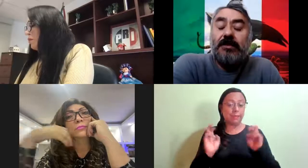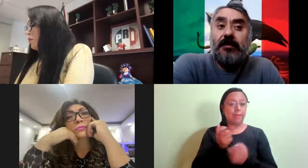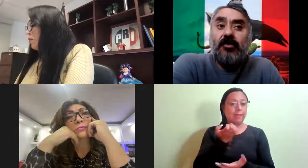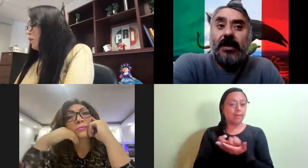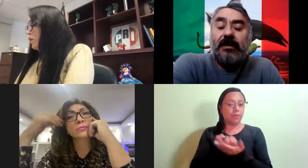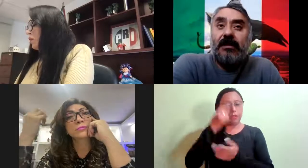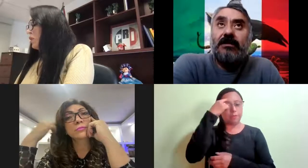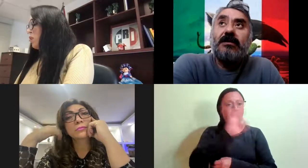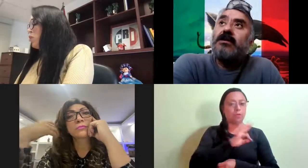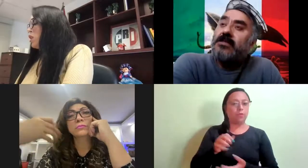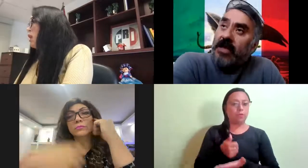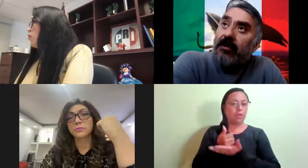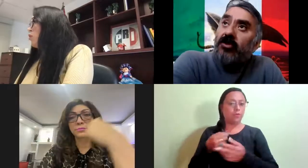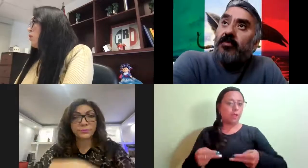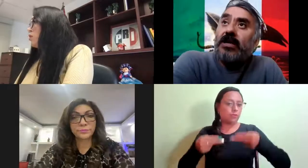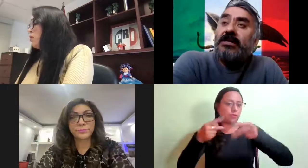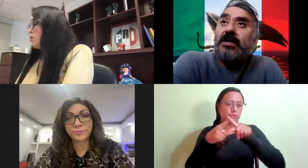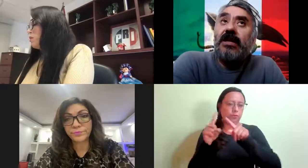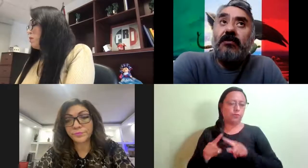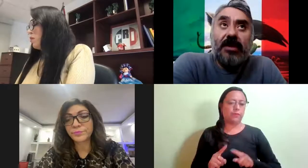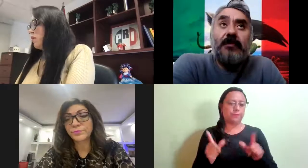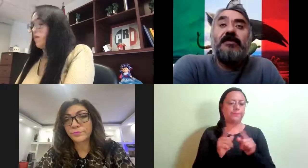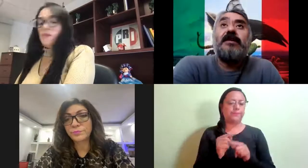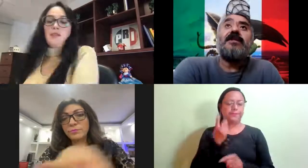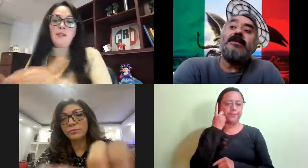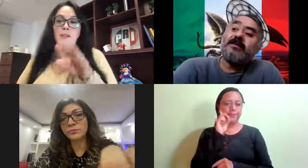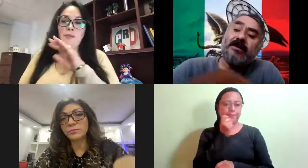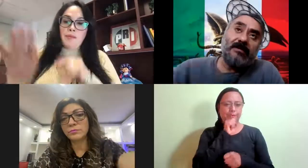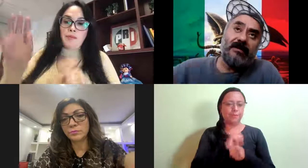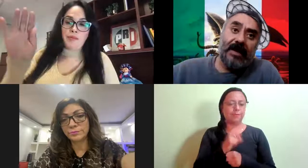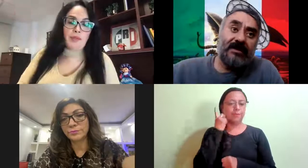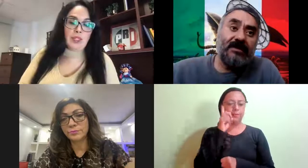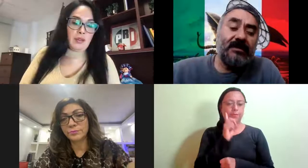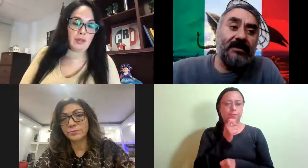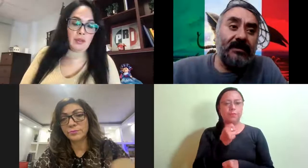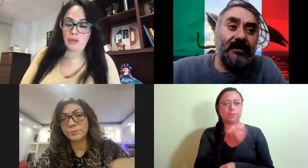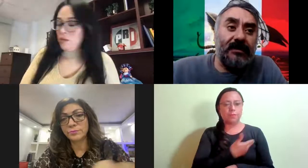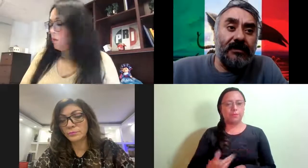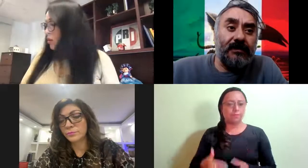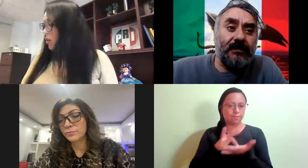establecimientos mercantiles. ¿Sería cuánto, diputada secretaria, diputada presidenta? Este, gracias.